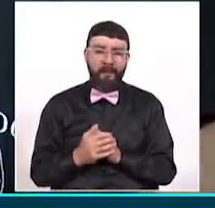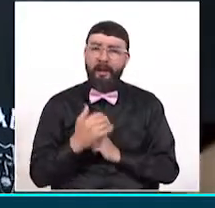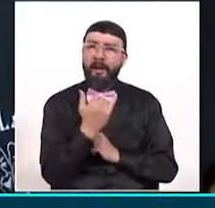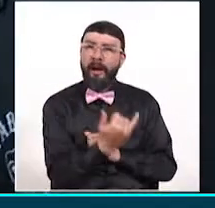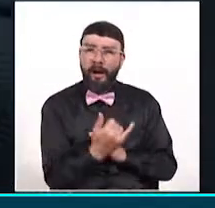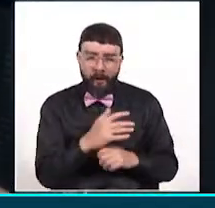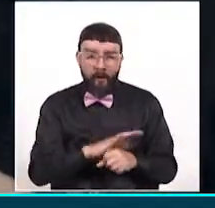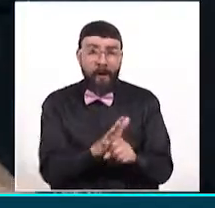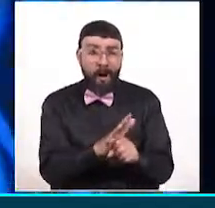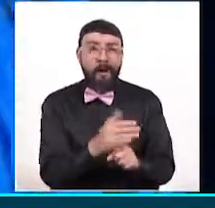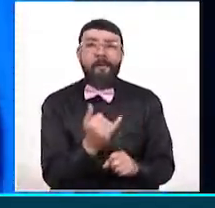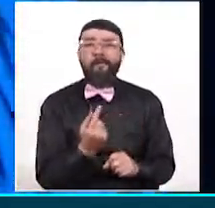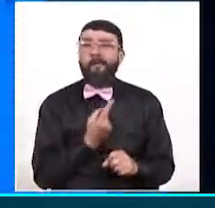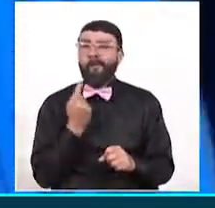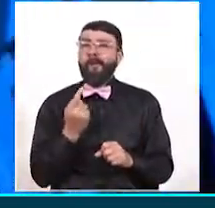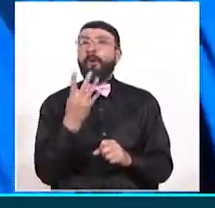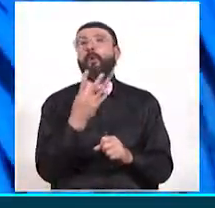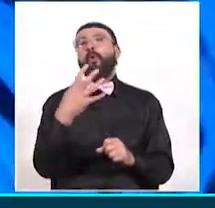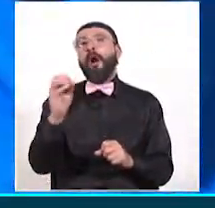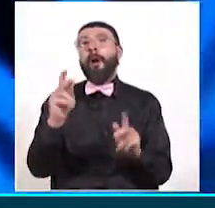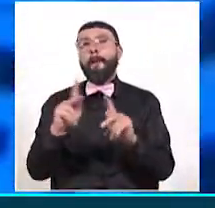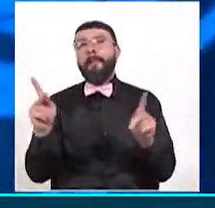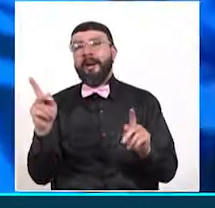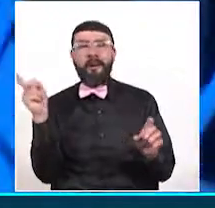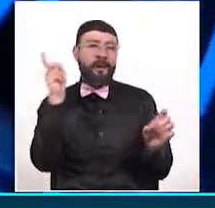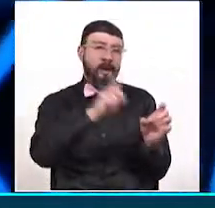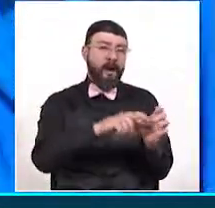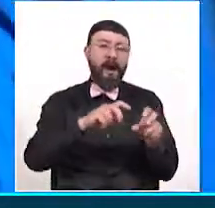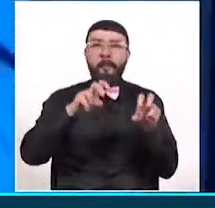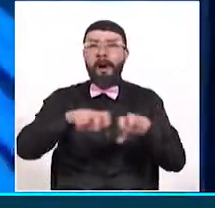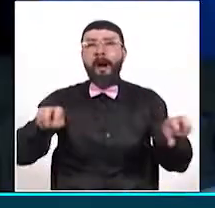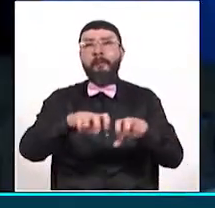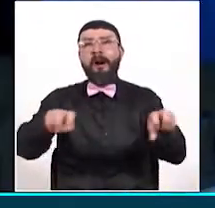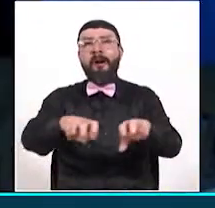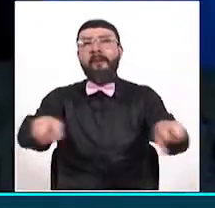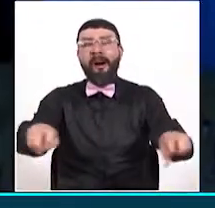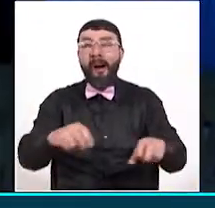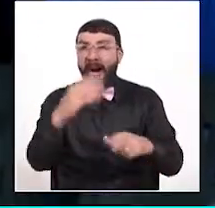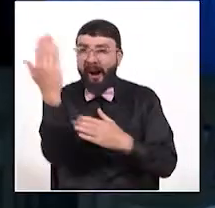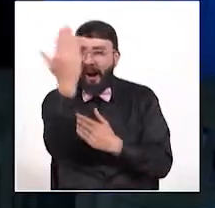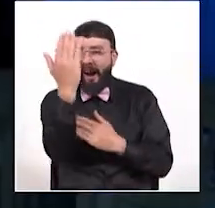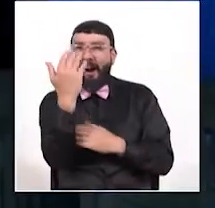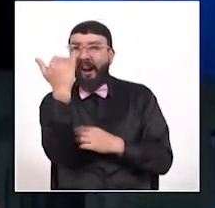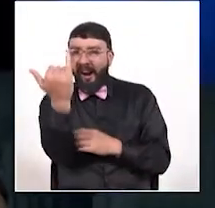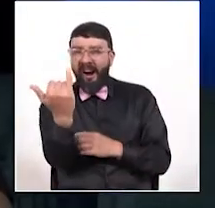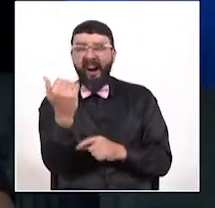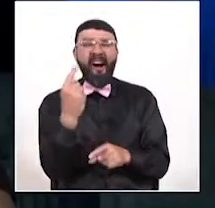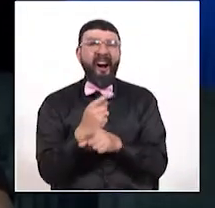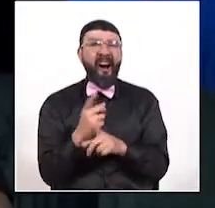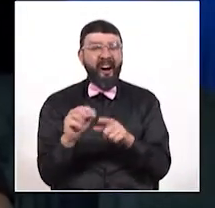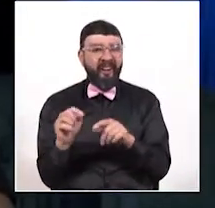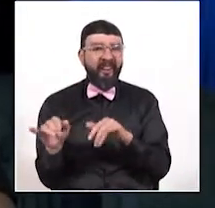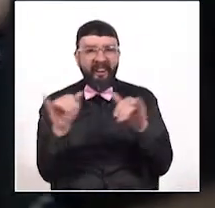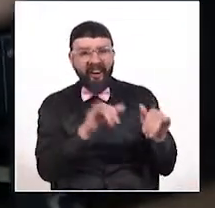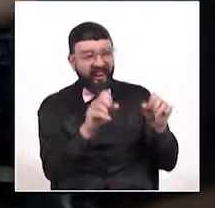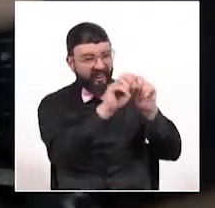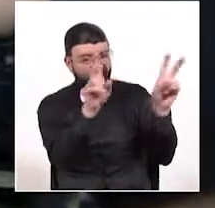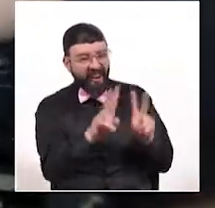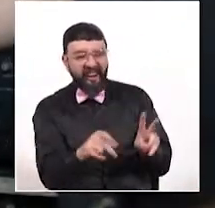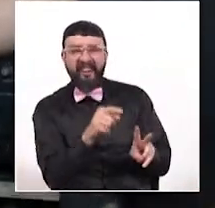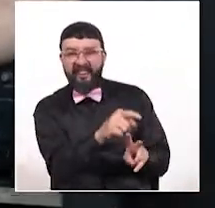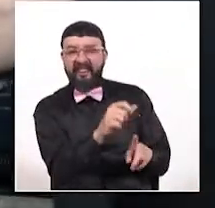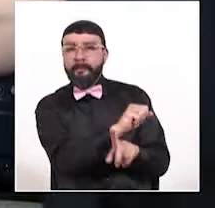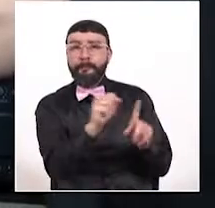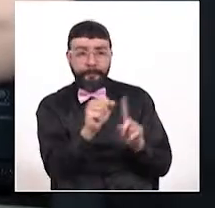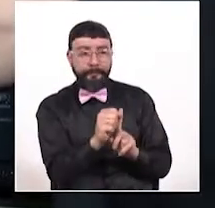cuenta con un aforo de 40 personas para disfrutar de la programación presencial y en simultáneo presenta sus actividades de manera virtual a través de las redes